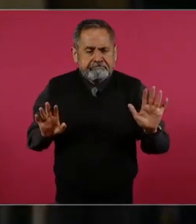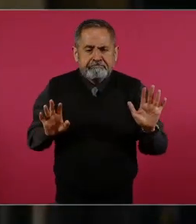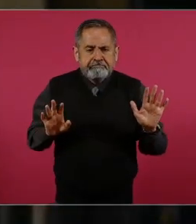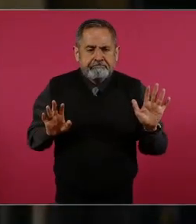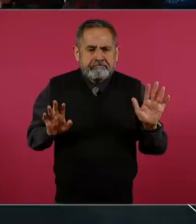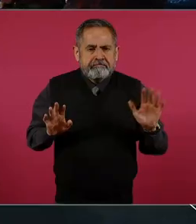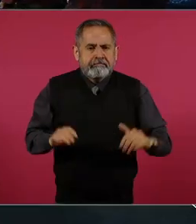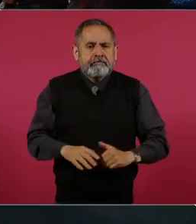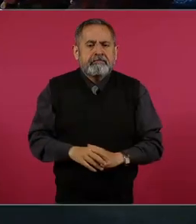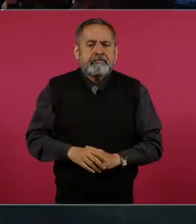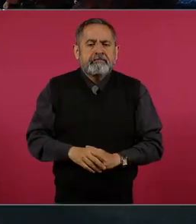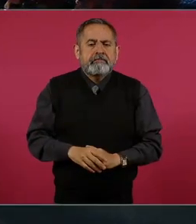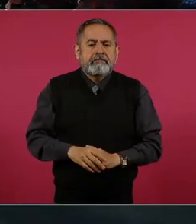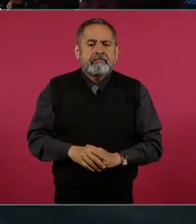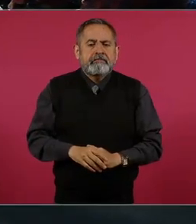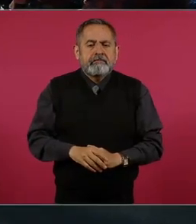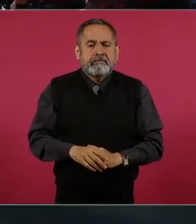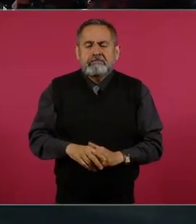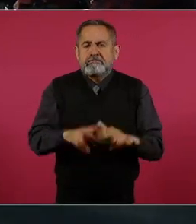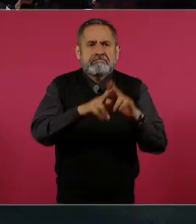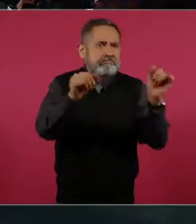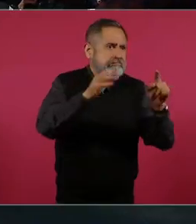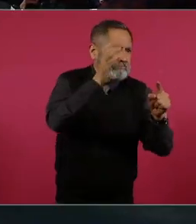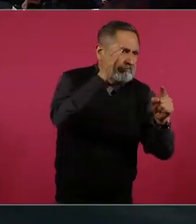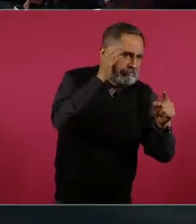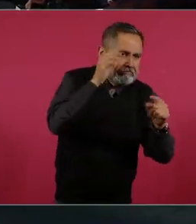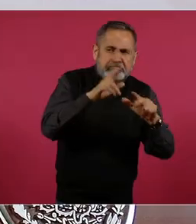chino,